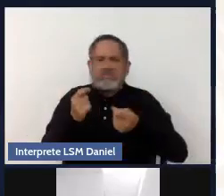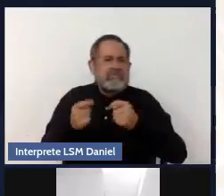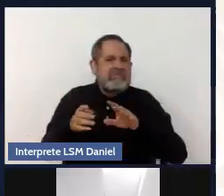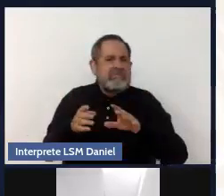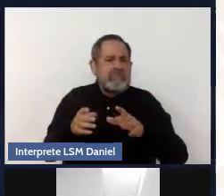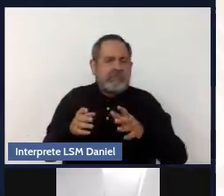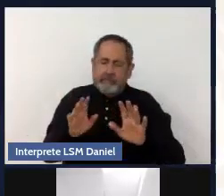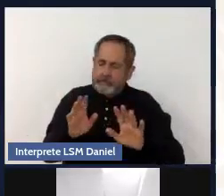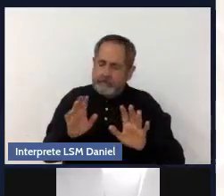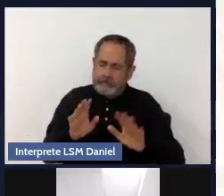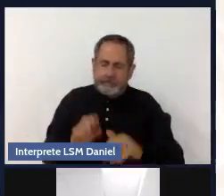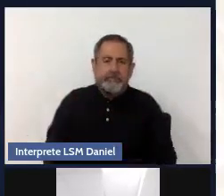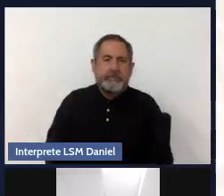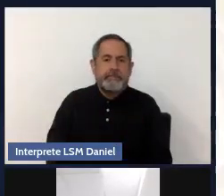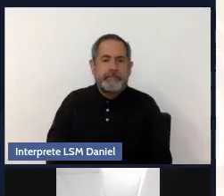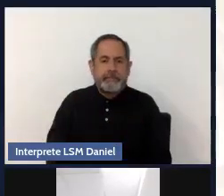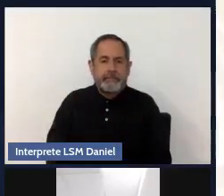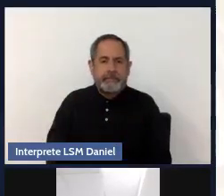La que sigue, por favor.